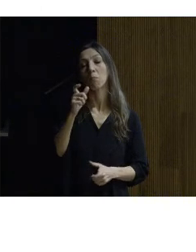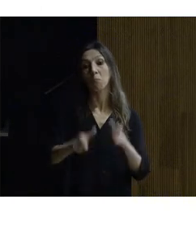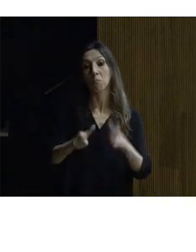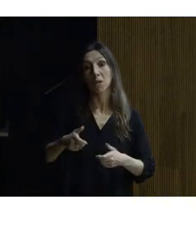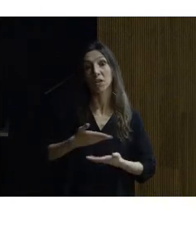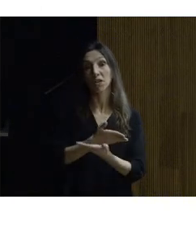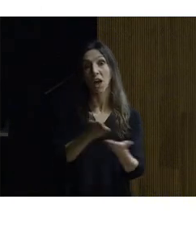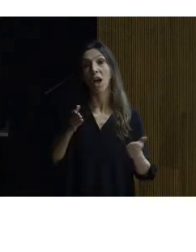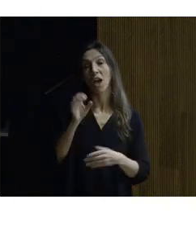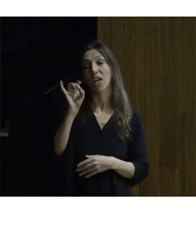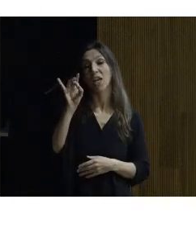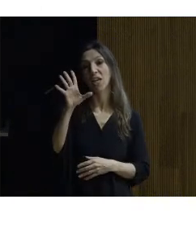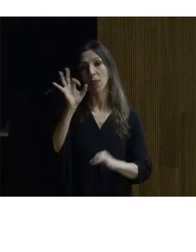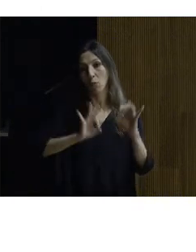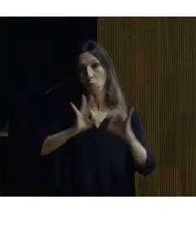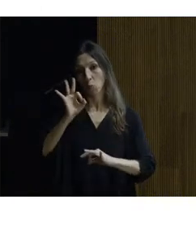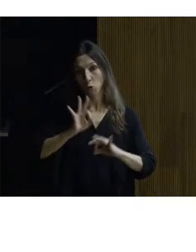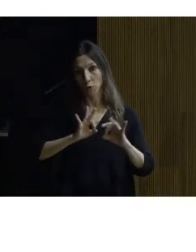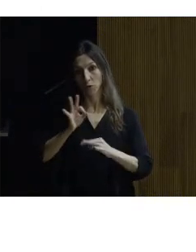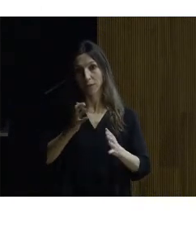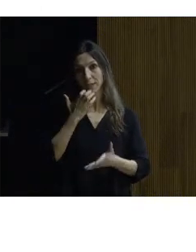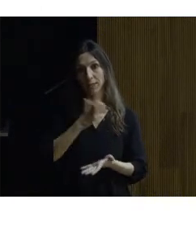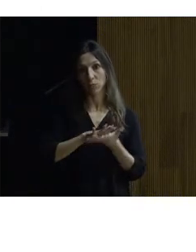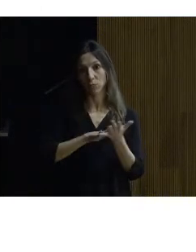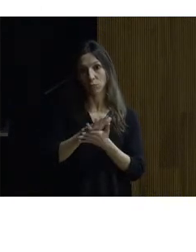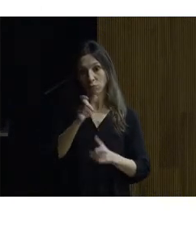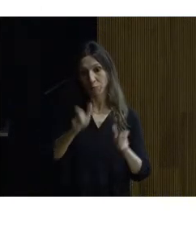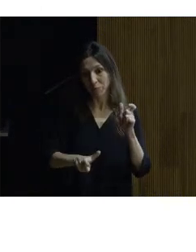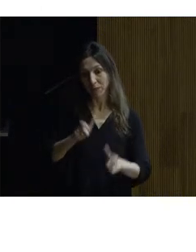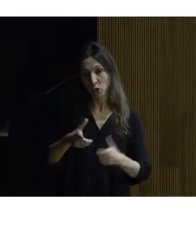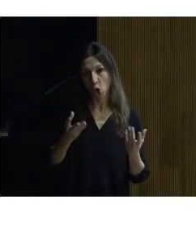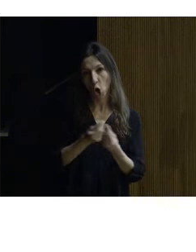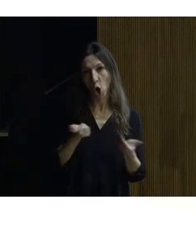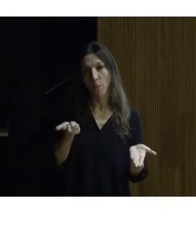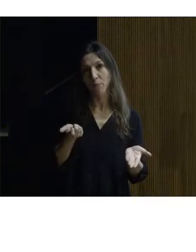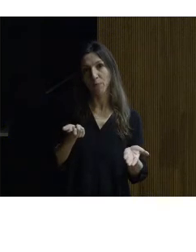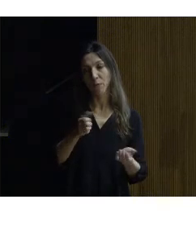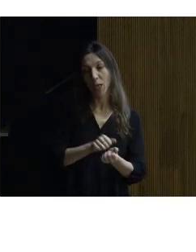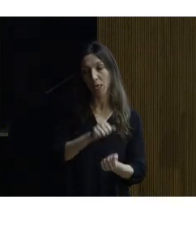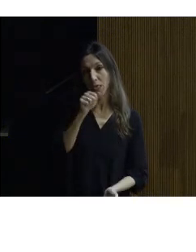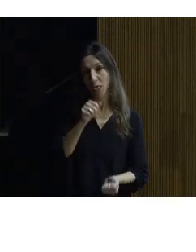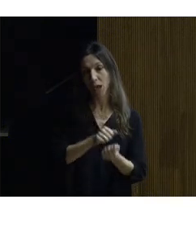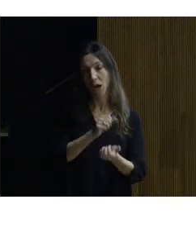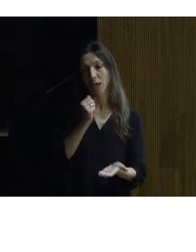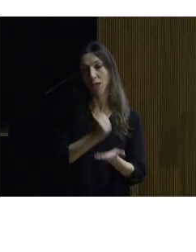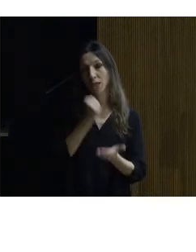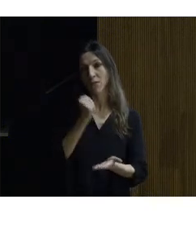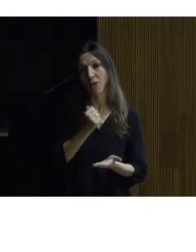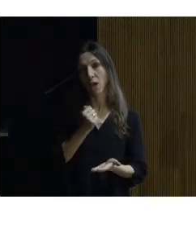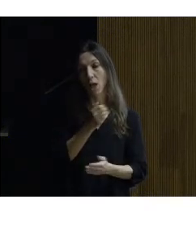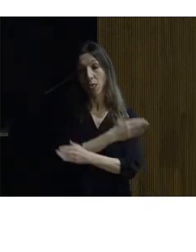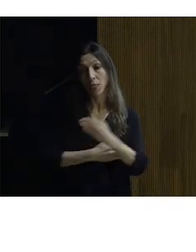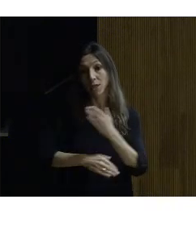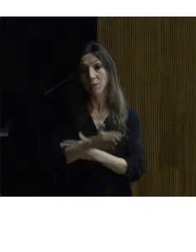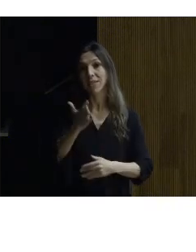y si hablamos de personas con certificación de discapacidad pero si nos estamos ya planteando que